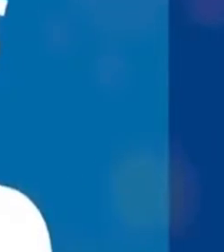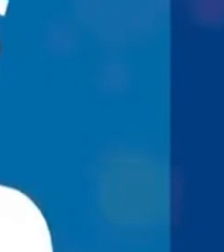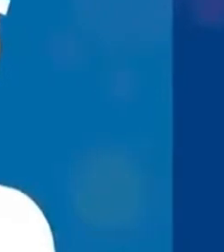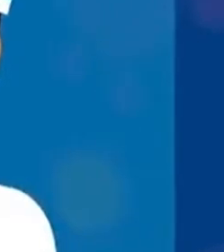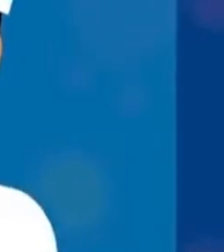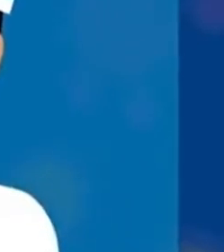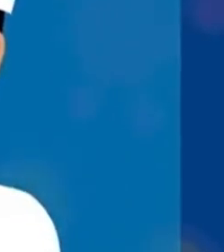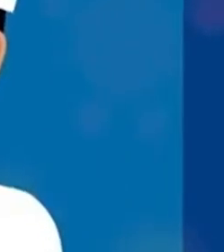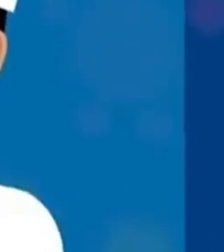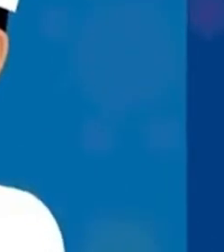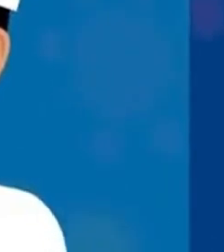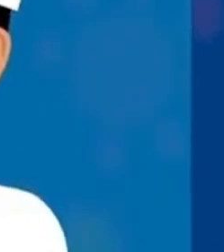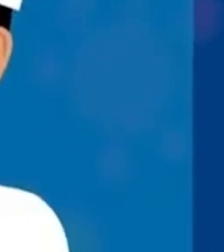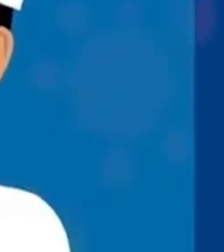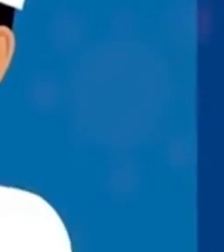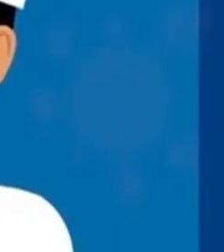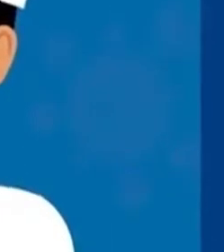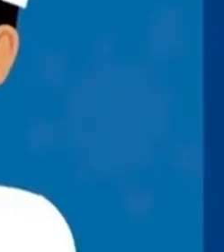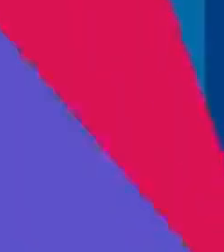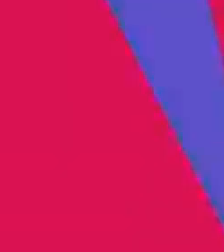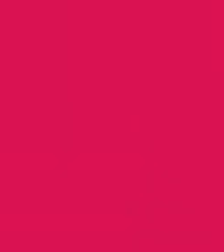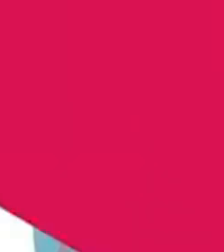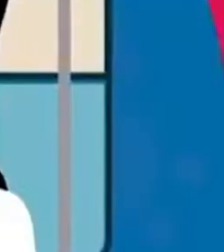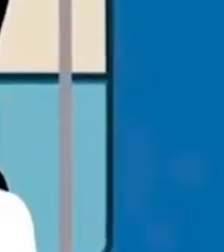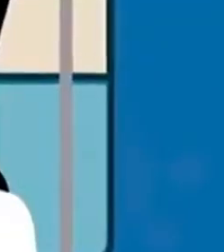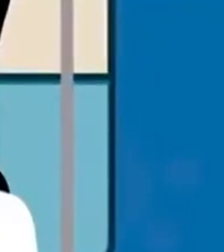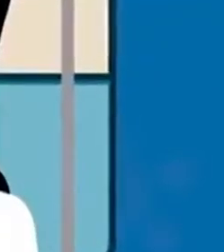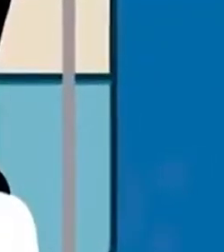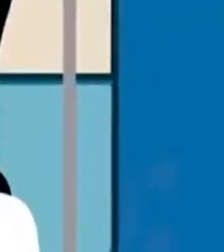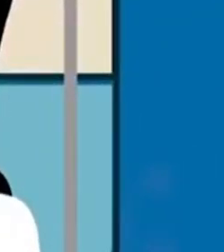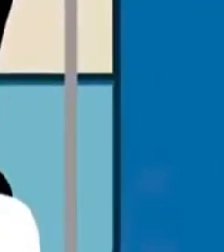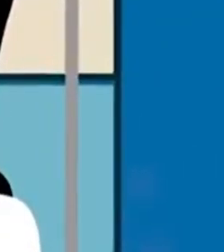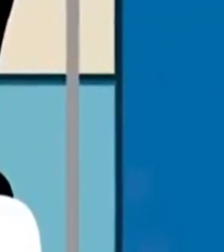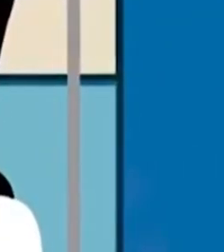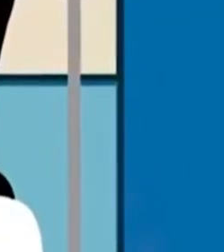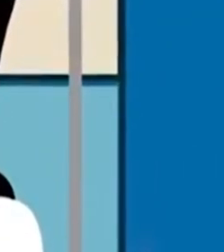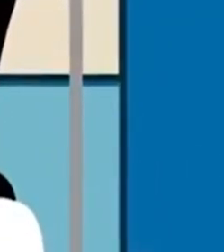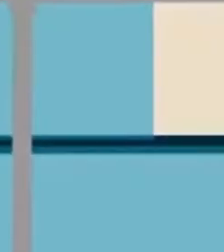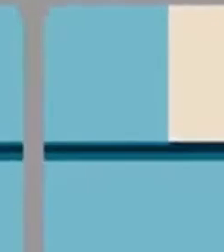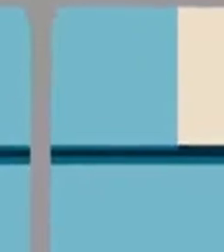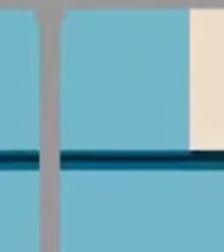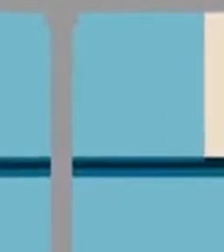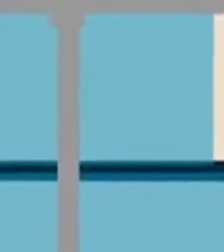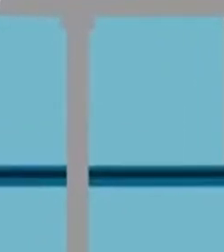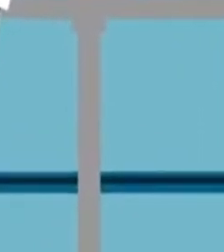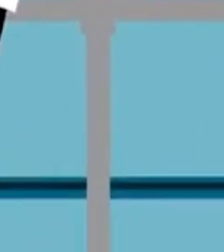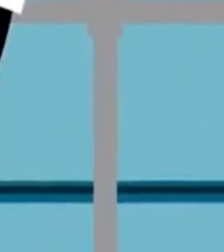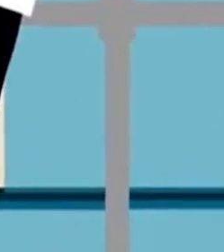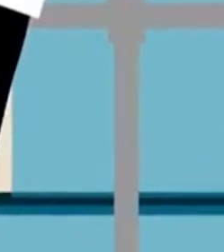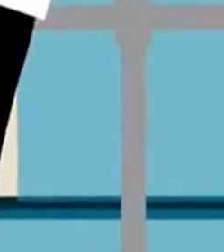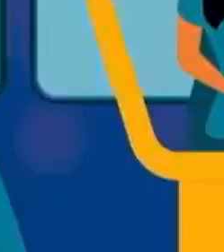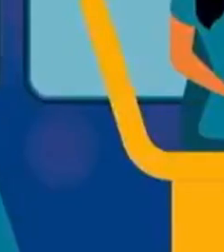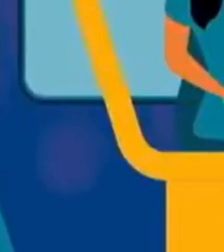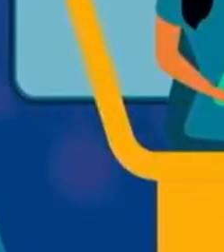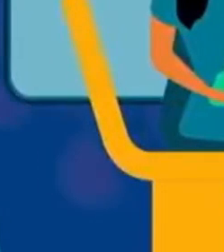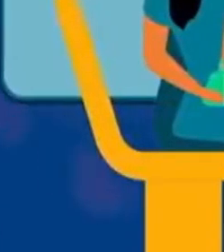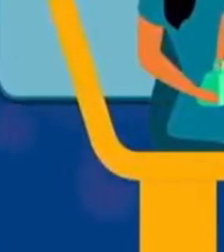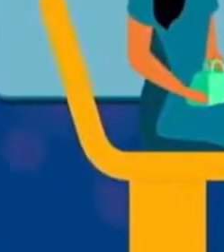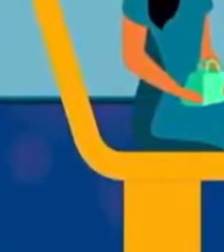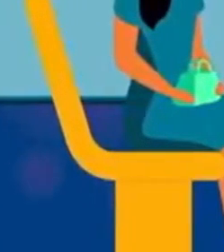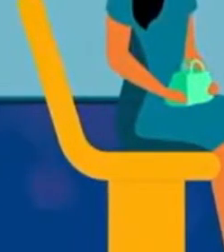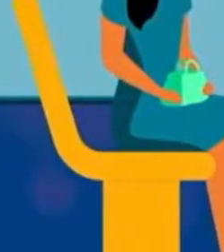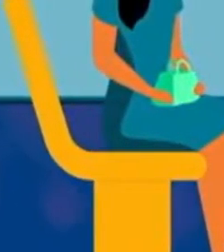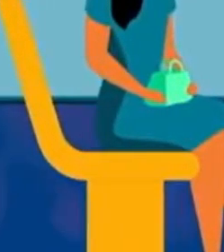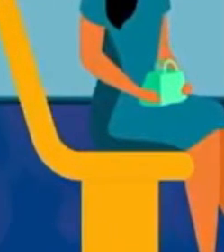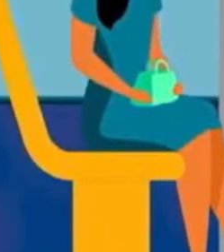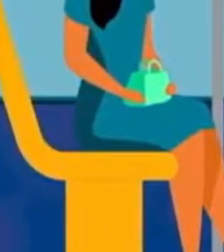Cuando viajes en transporte público, recuerda que el uso del protector facial y la mascarilla sigue siendo obligatorio Respeta